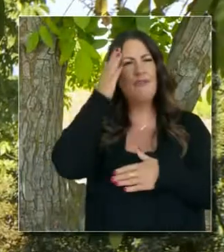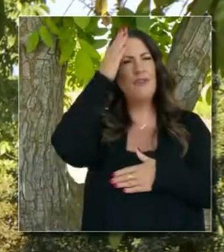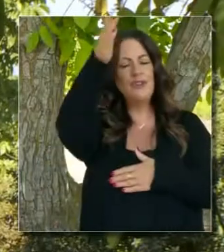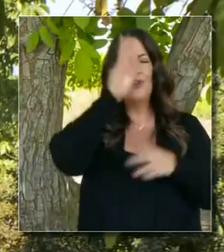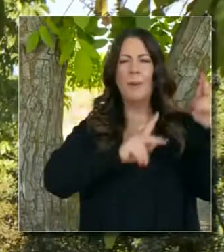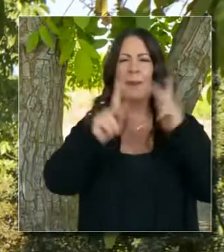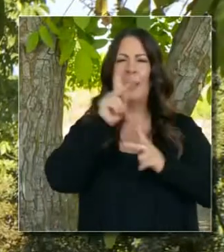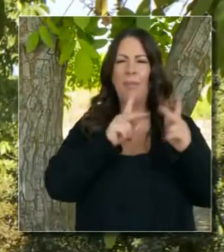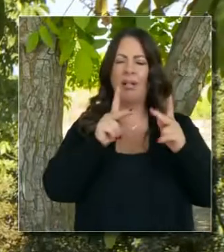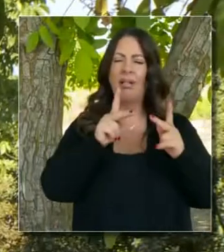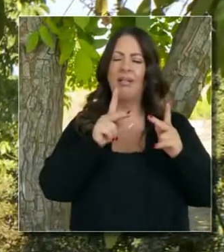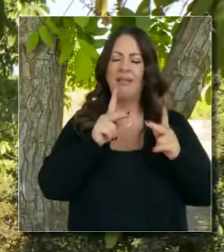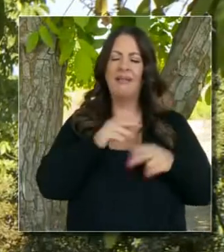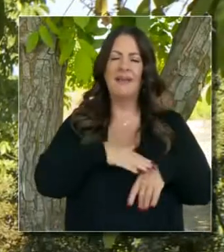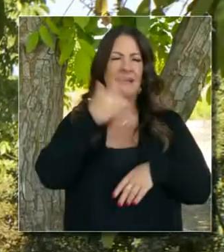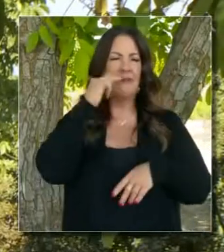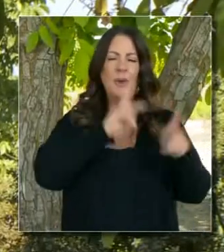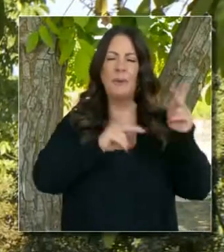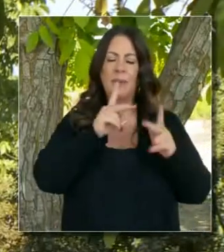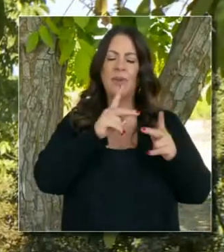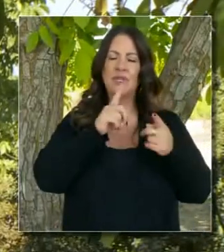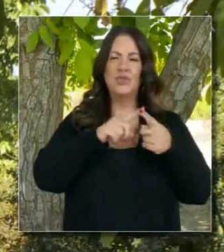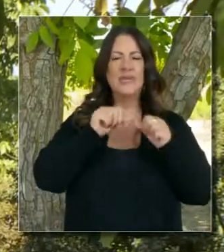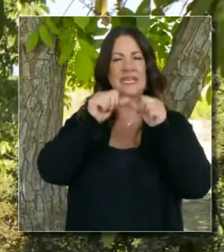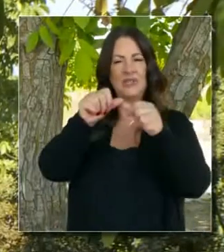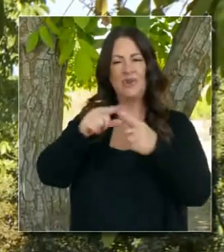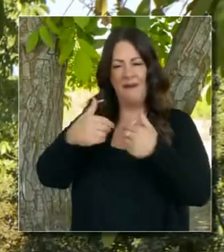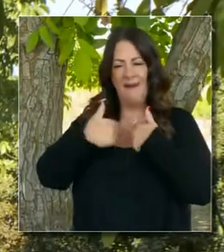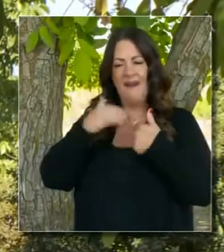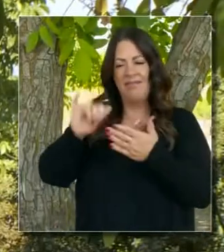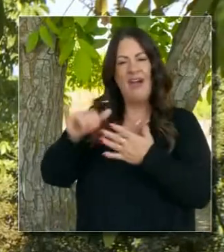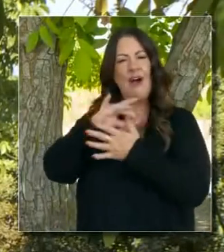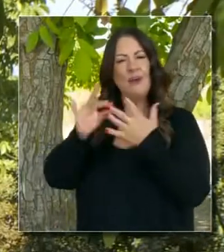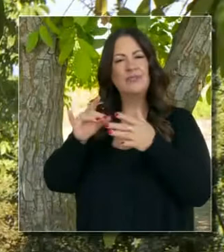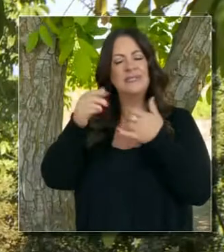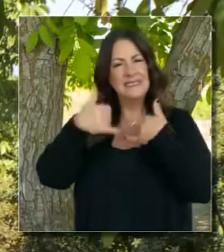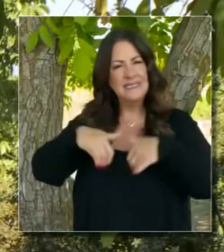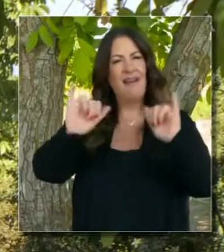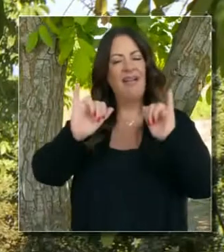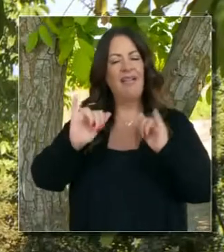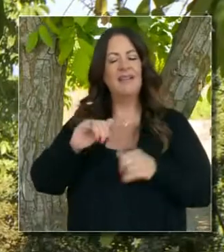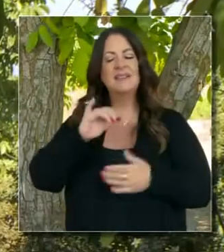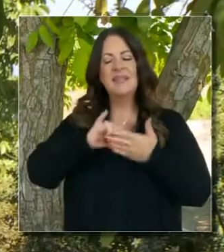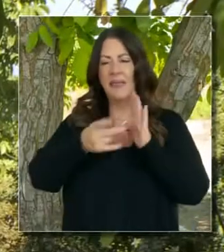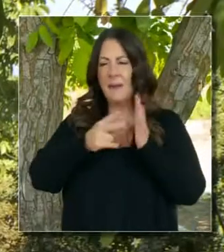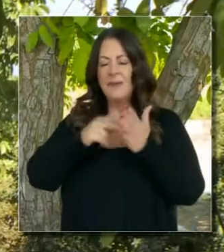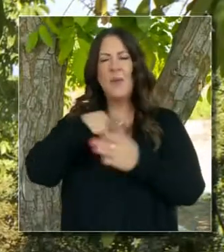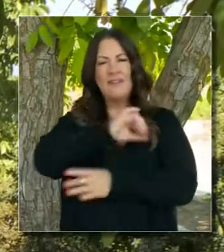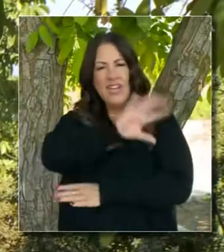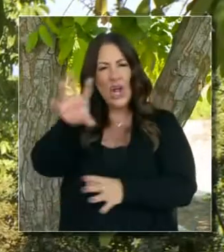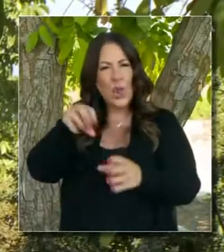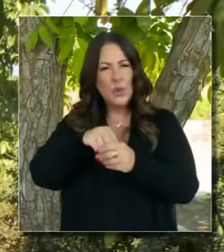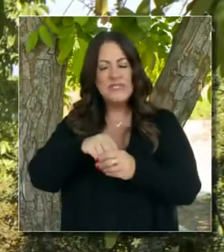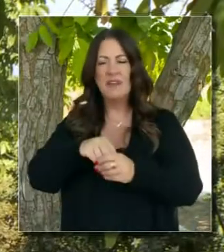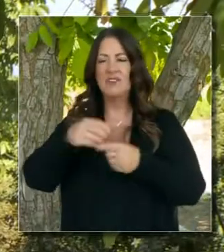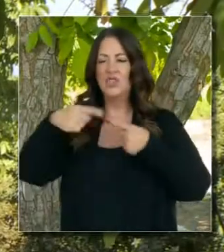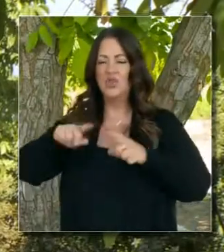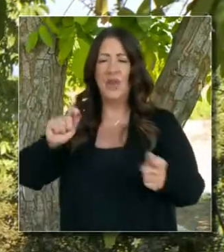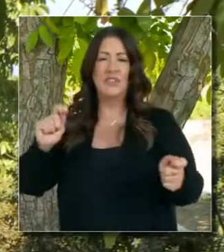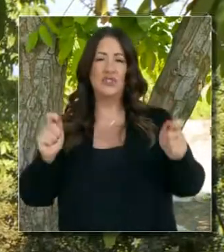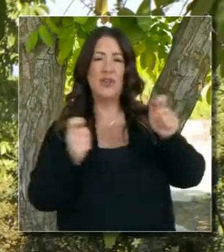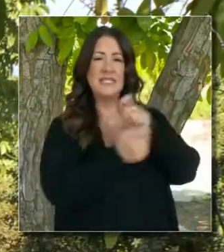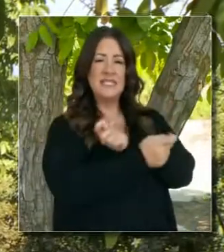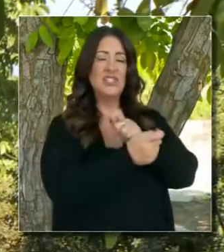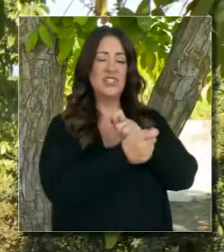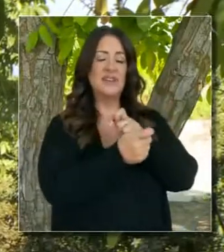por generaciones futuras. Y por eso estamos comprometidos a trabajar en esta transición que es inclusiva, esta